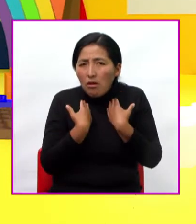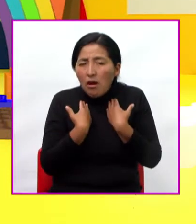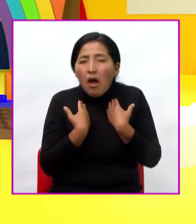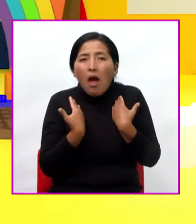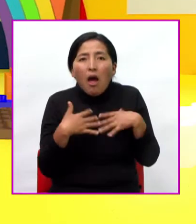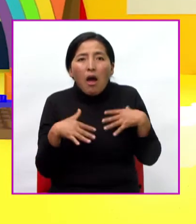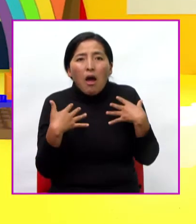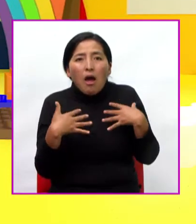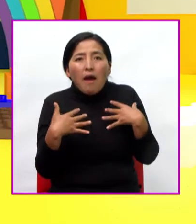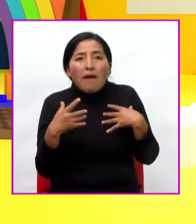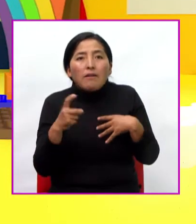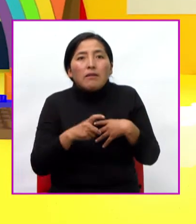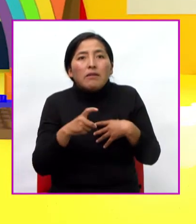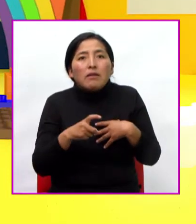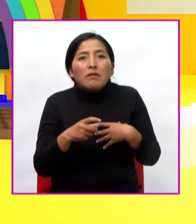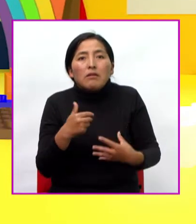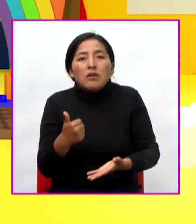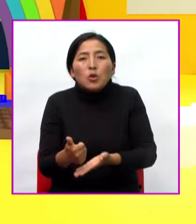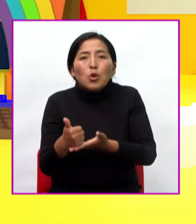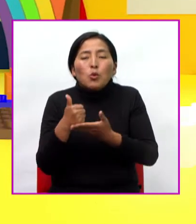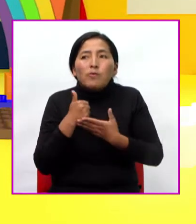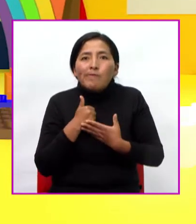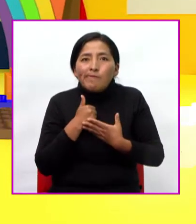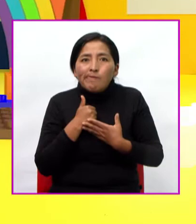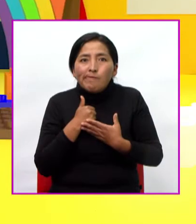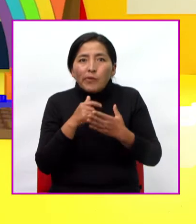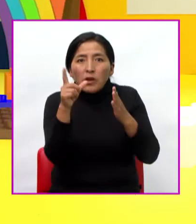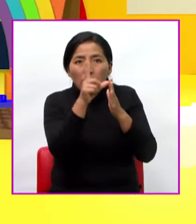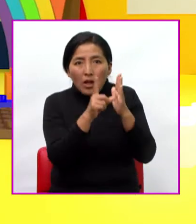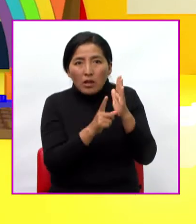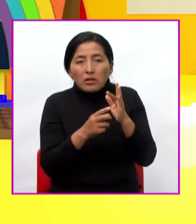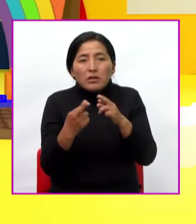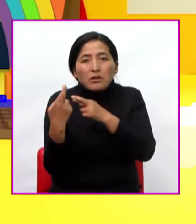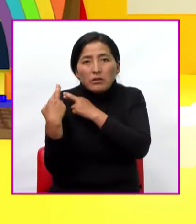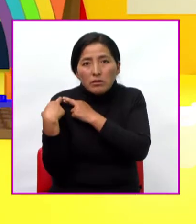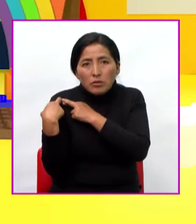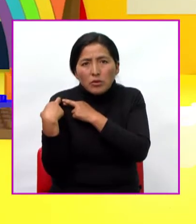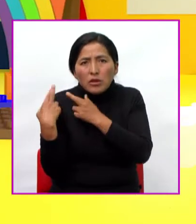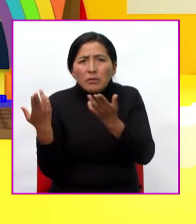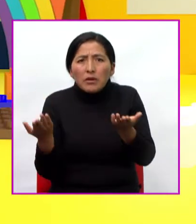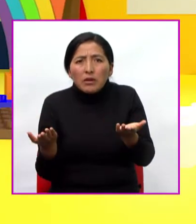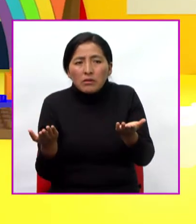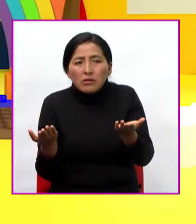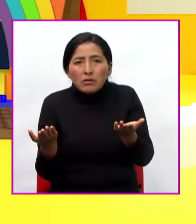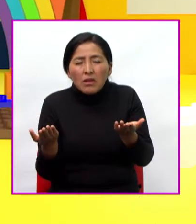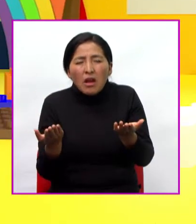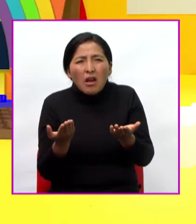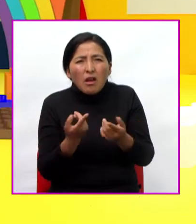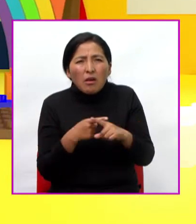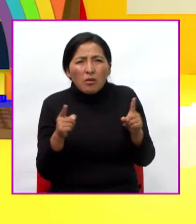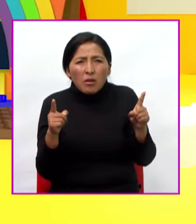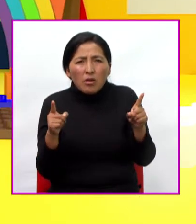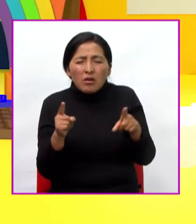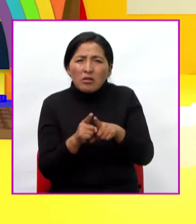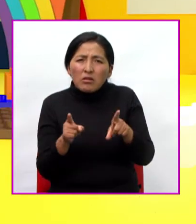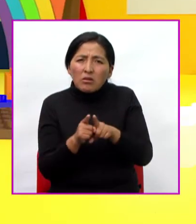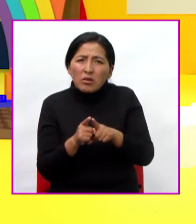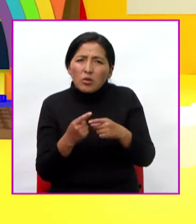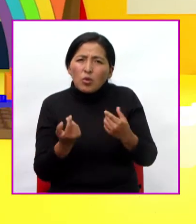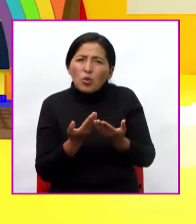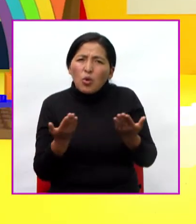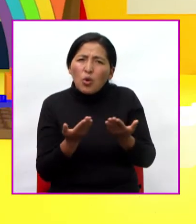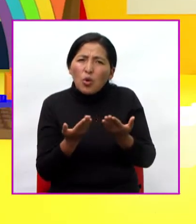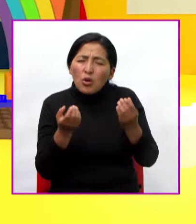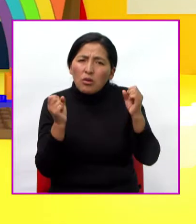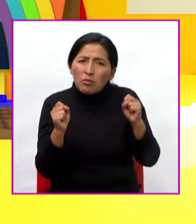Necesito que me ayuden con esta lista Pero también, ¿dónde puedo llevar?